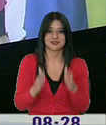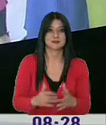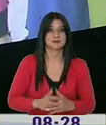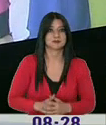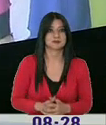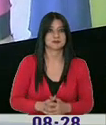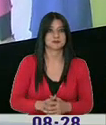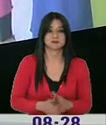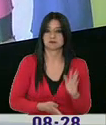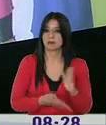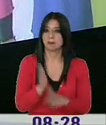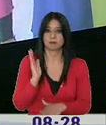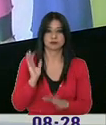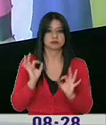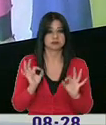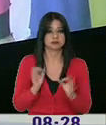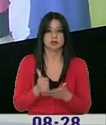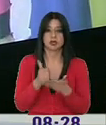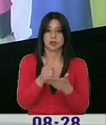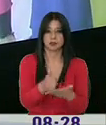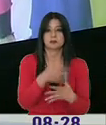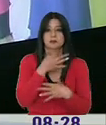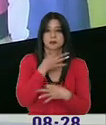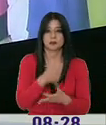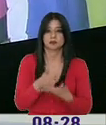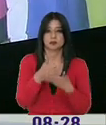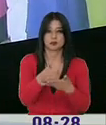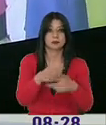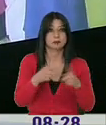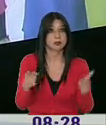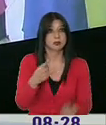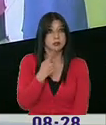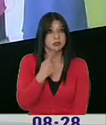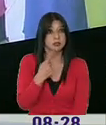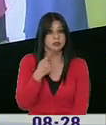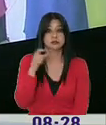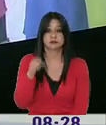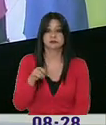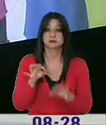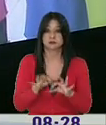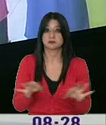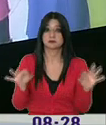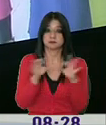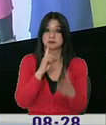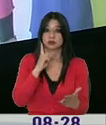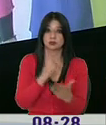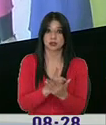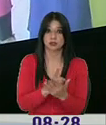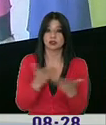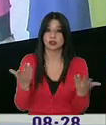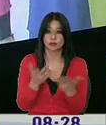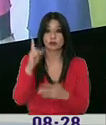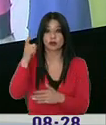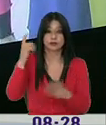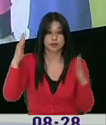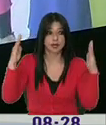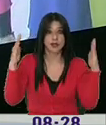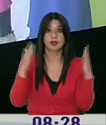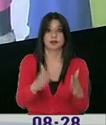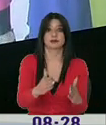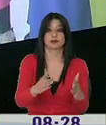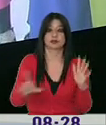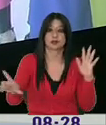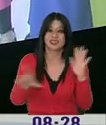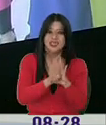vamos, a mí me encanta ayudar, pero sobre todo lo que tú acabas de decir me parece real, crear políticas públicas de salud, eso se llama